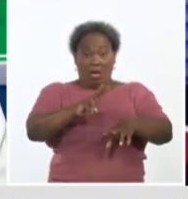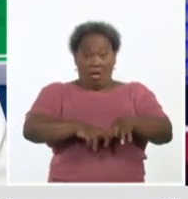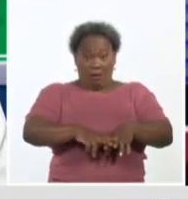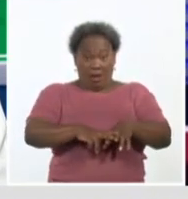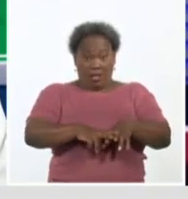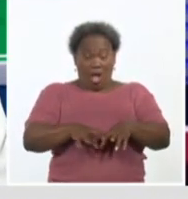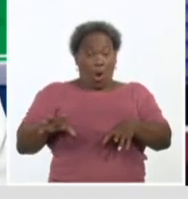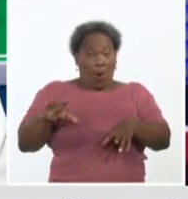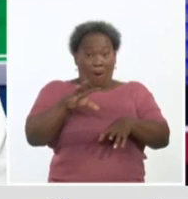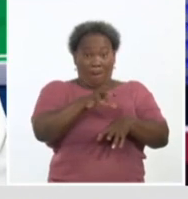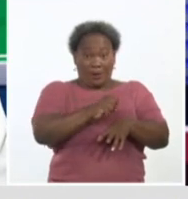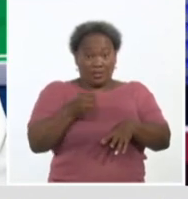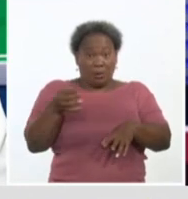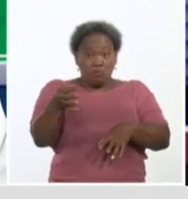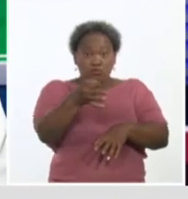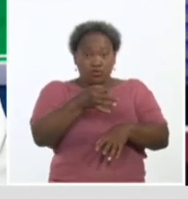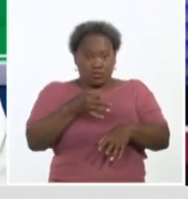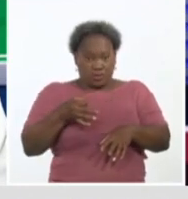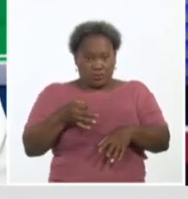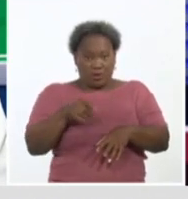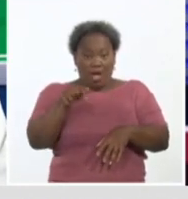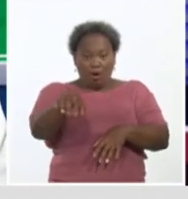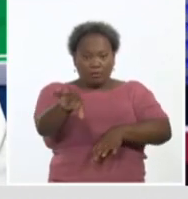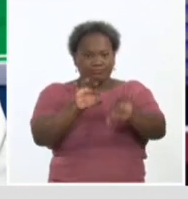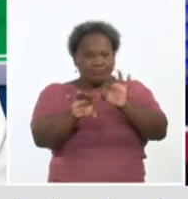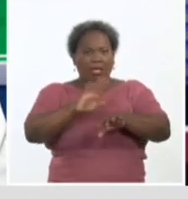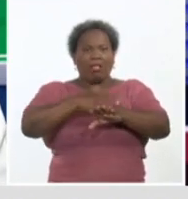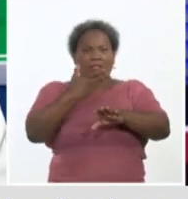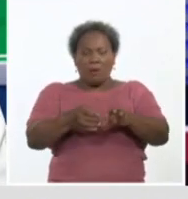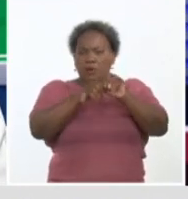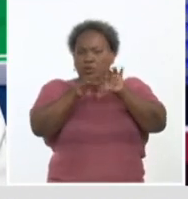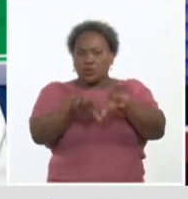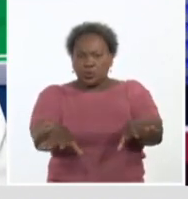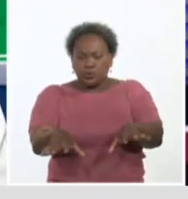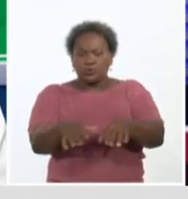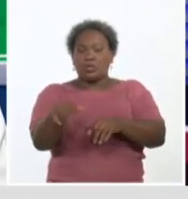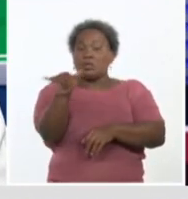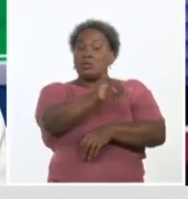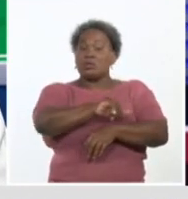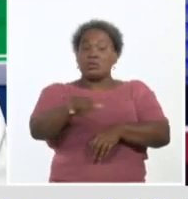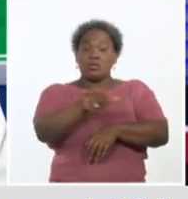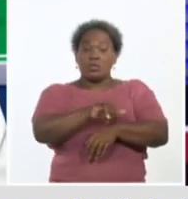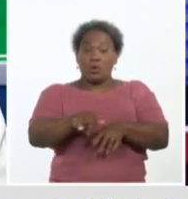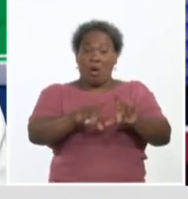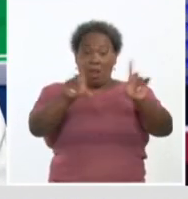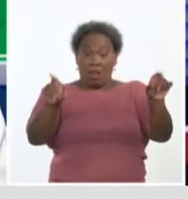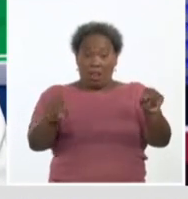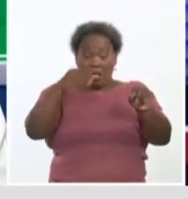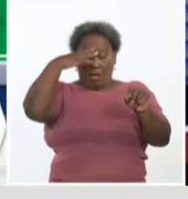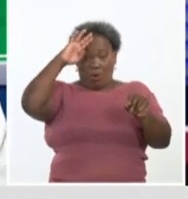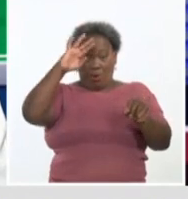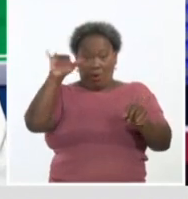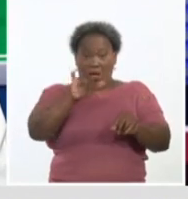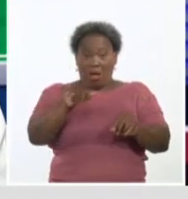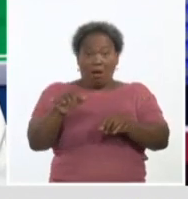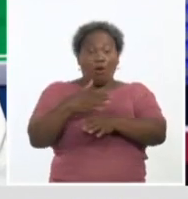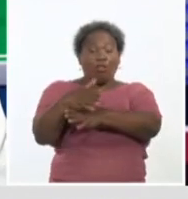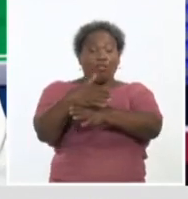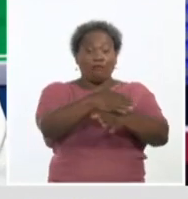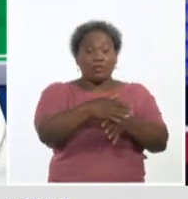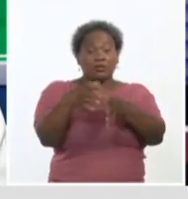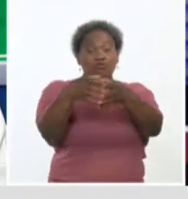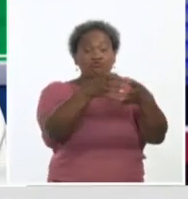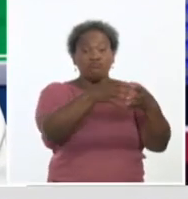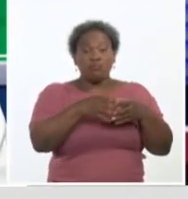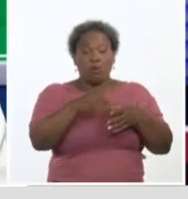intervención sanitaria y de la misma manera pues hay otras intervenciones que se organizan a lo largo del país con diferentes grupos de edades.